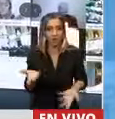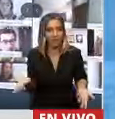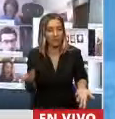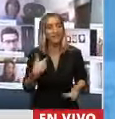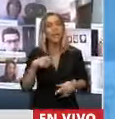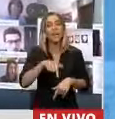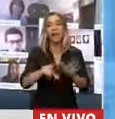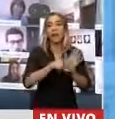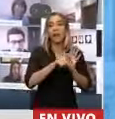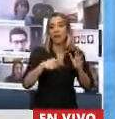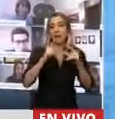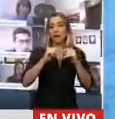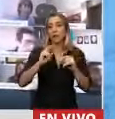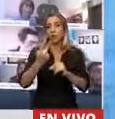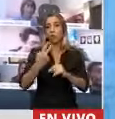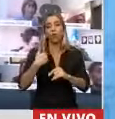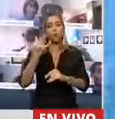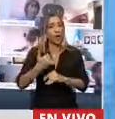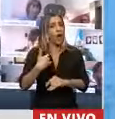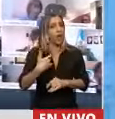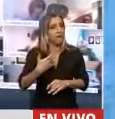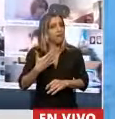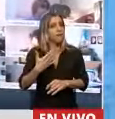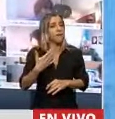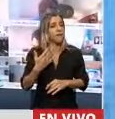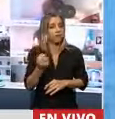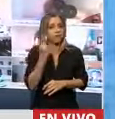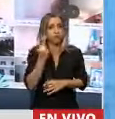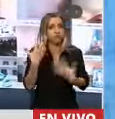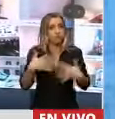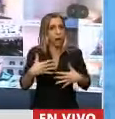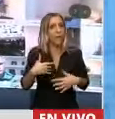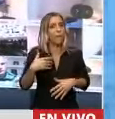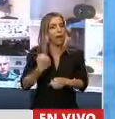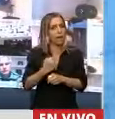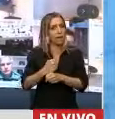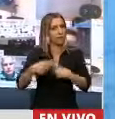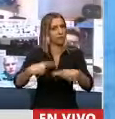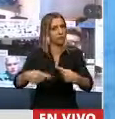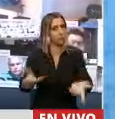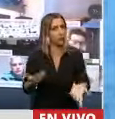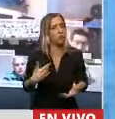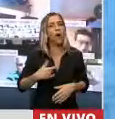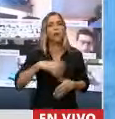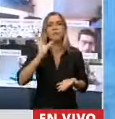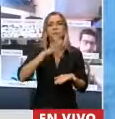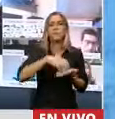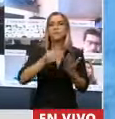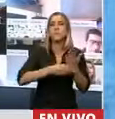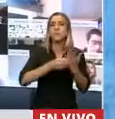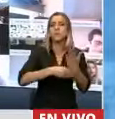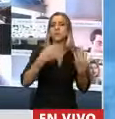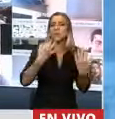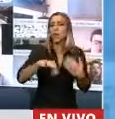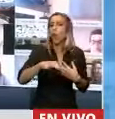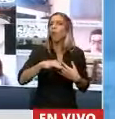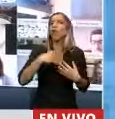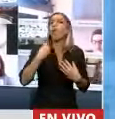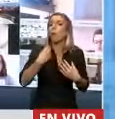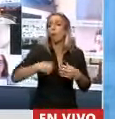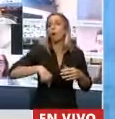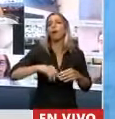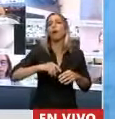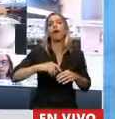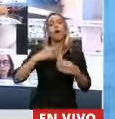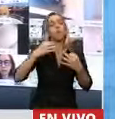artículo 2, un gran desafío, entre otros. El Ministerio debe promover la unificación de los currículos